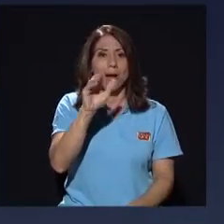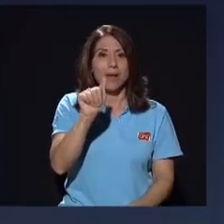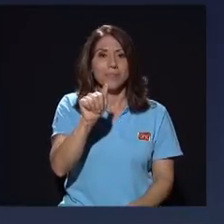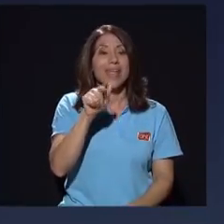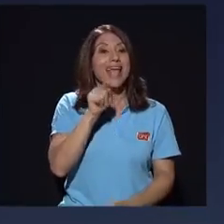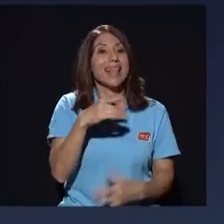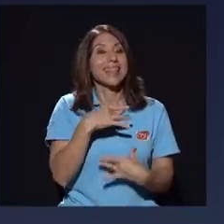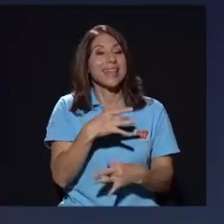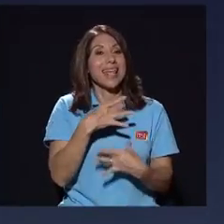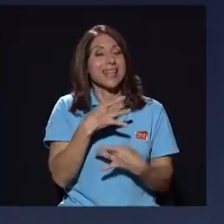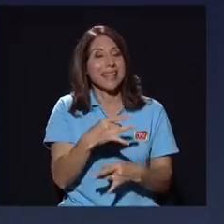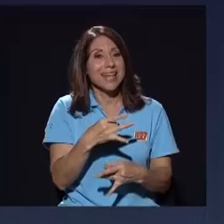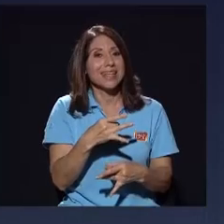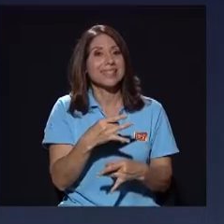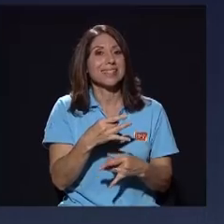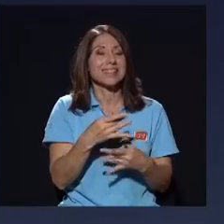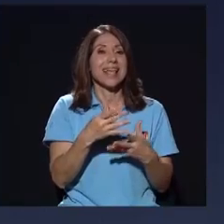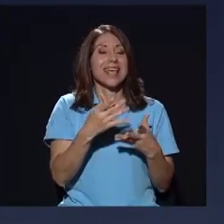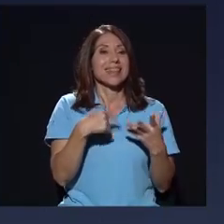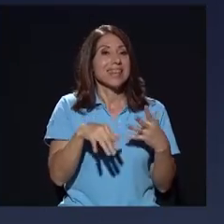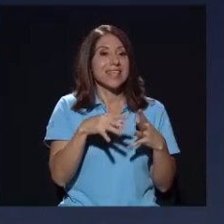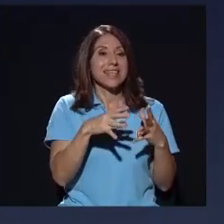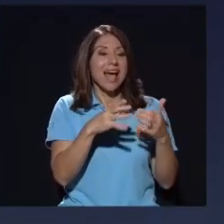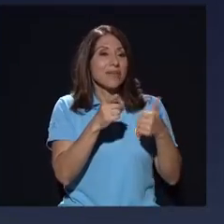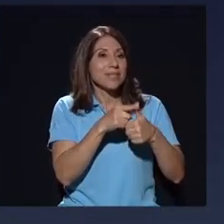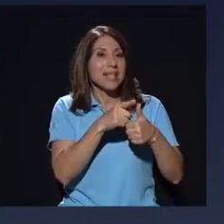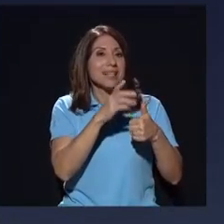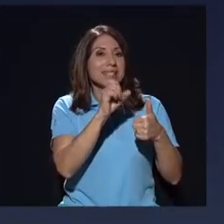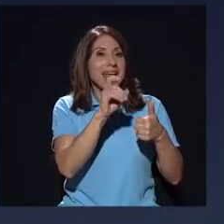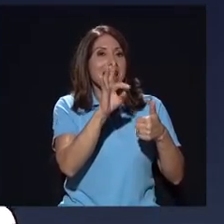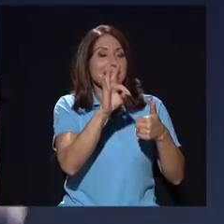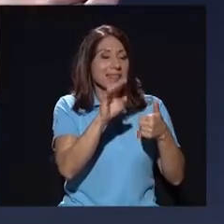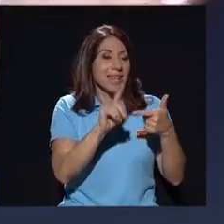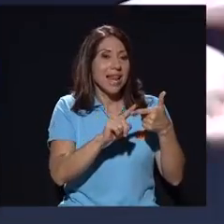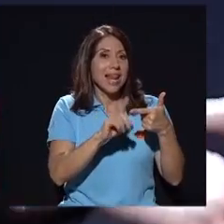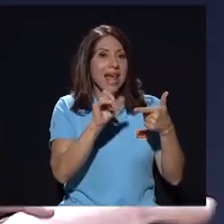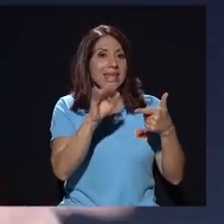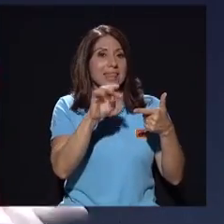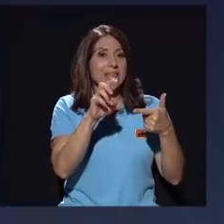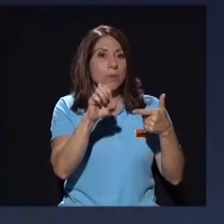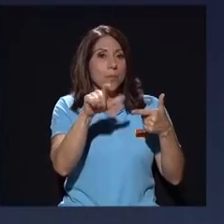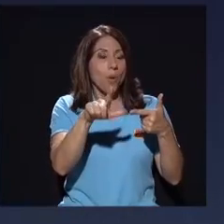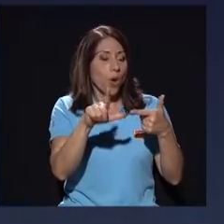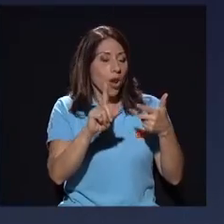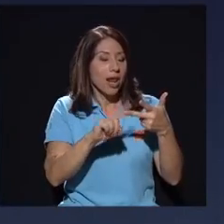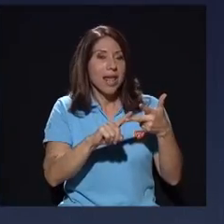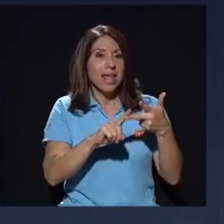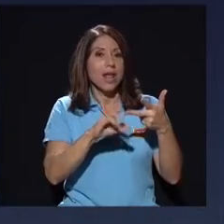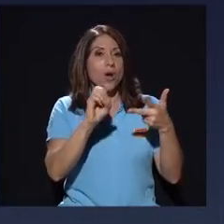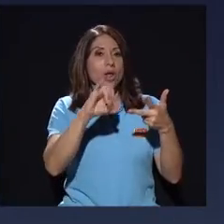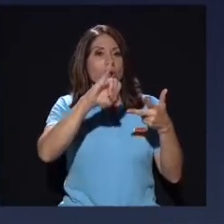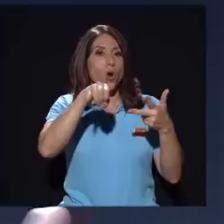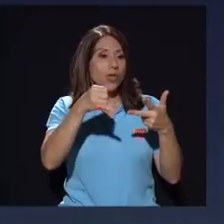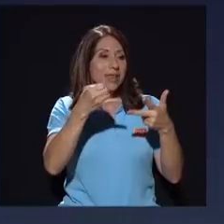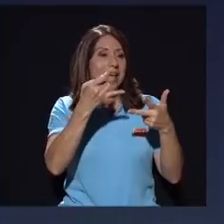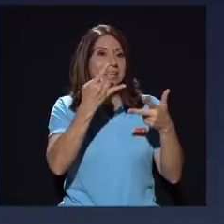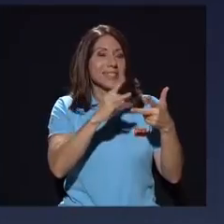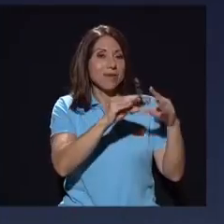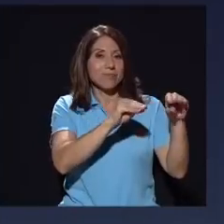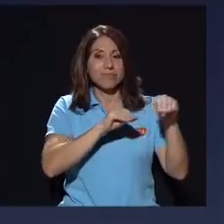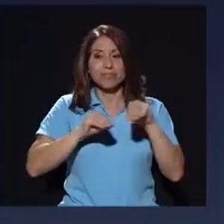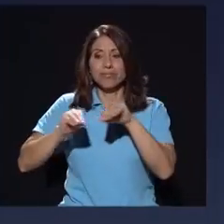específico de quitarle la CERT la Interpol y la unidad de inteligencia al OIJ y llevarlo al ejecutivo es un